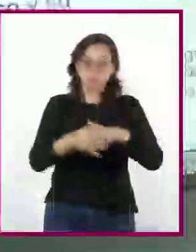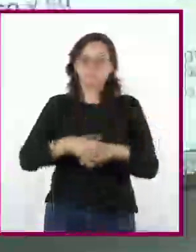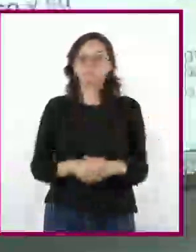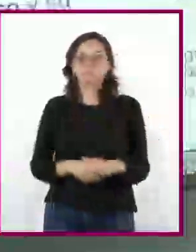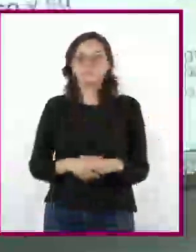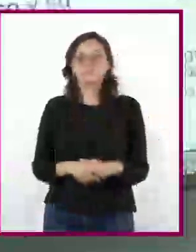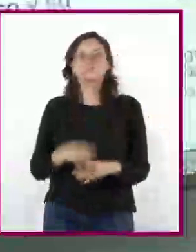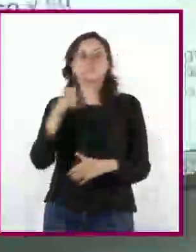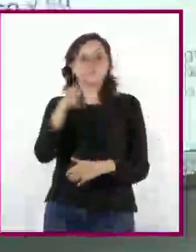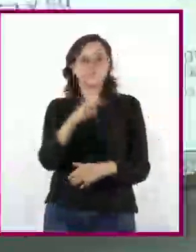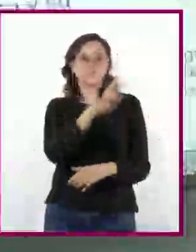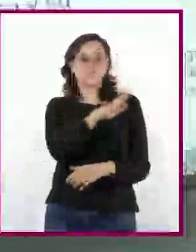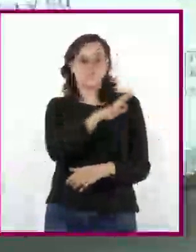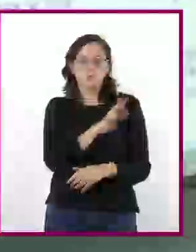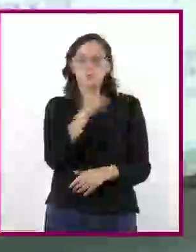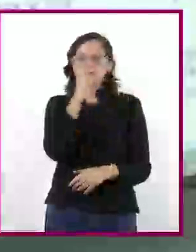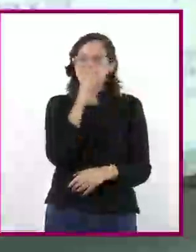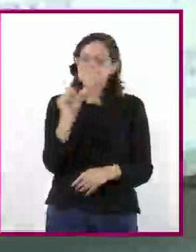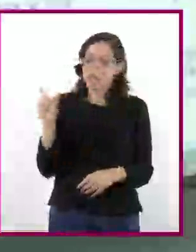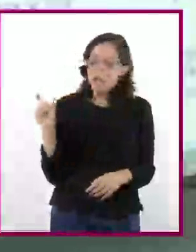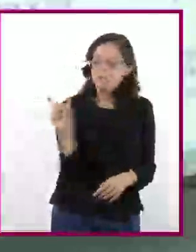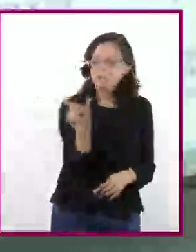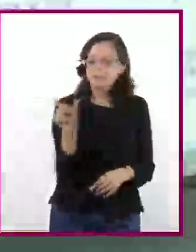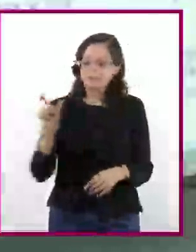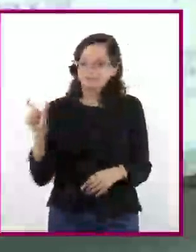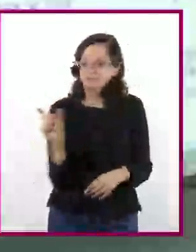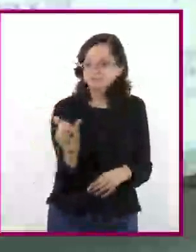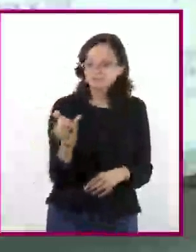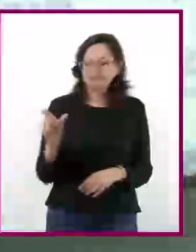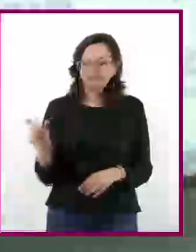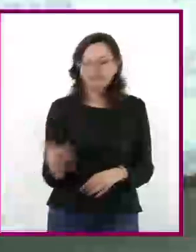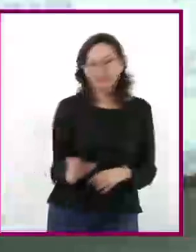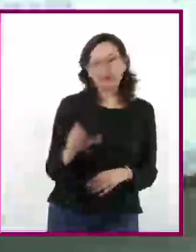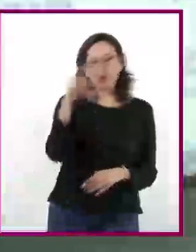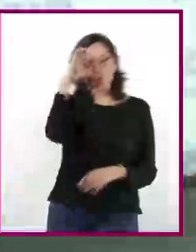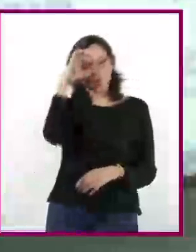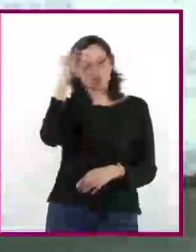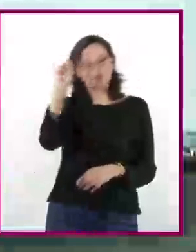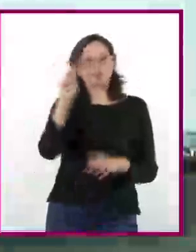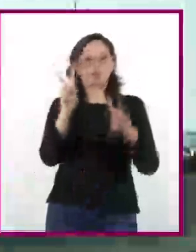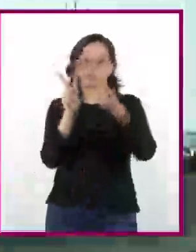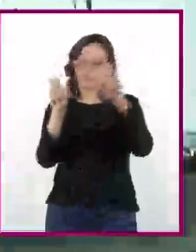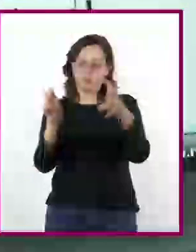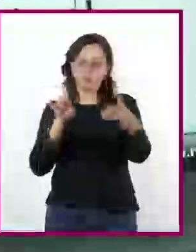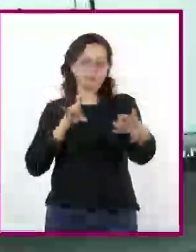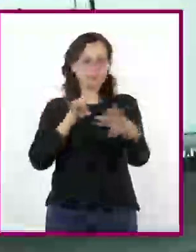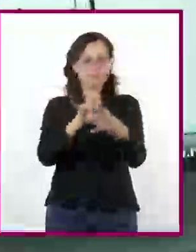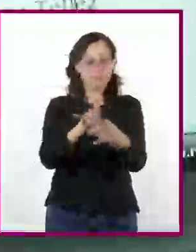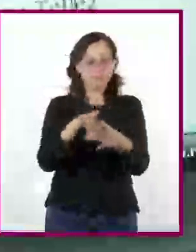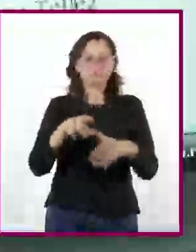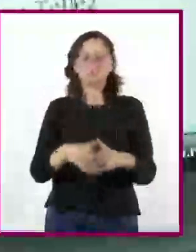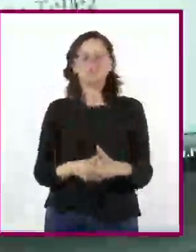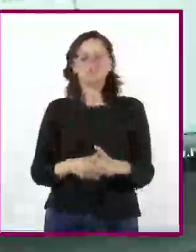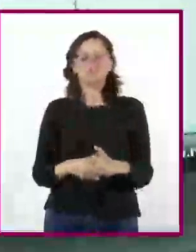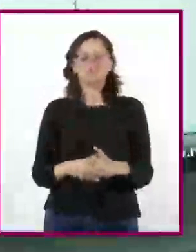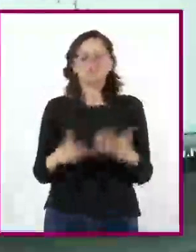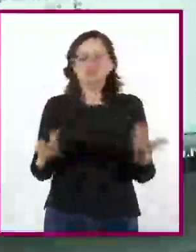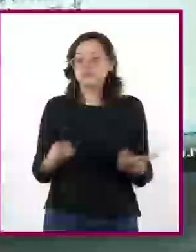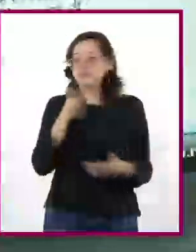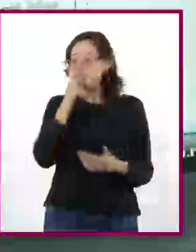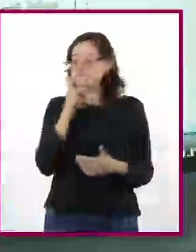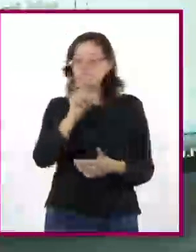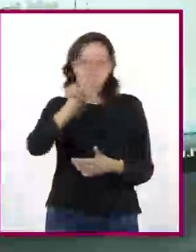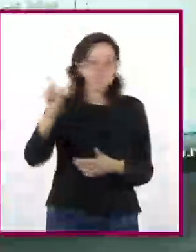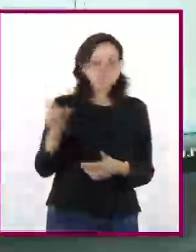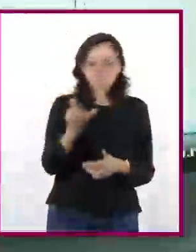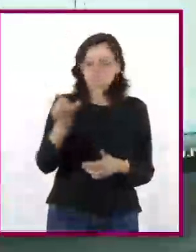buscador, usar palabras clave que son aquellas que abarcan los conceptos generales del tema. Si las palabras clave no